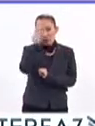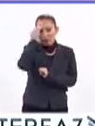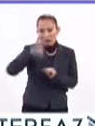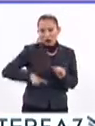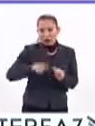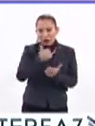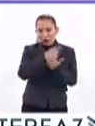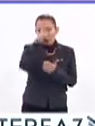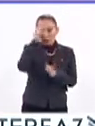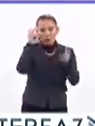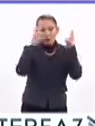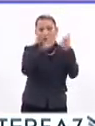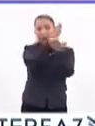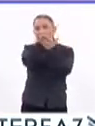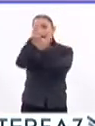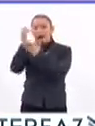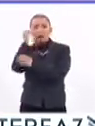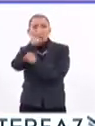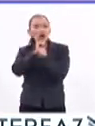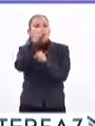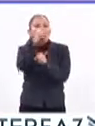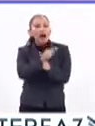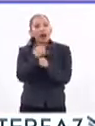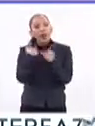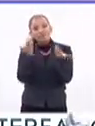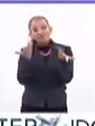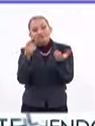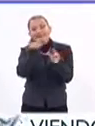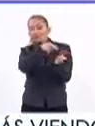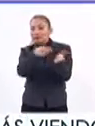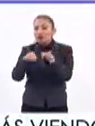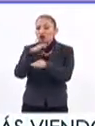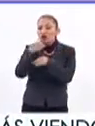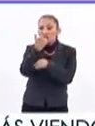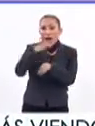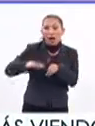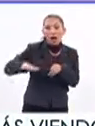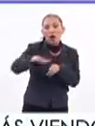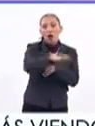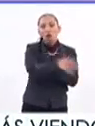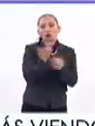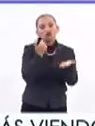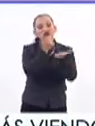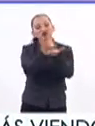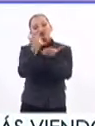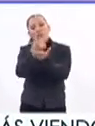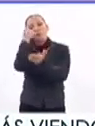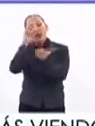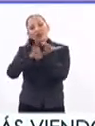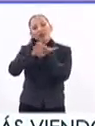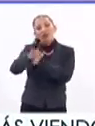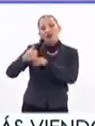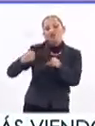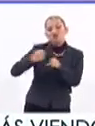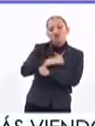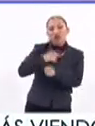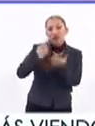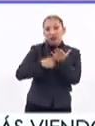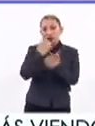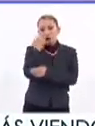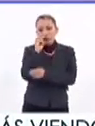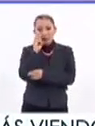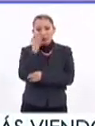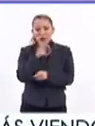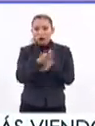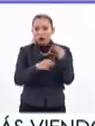del gobierno capitalino visitarán las secundarias con el objetivo de poner al alcance de todos los estudiantes herramientas para prevenir la violencia en las